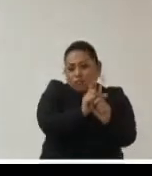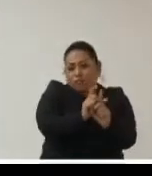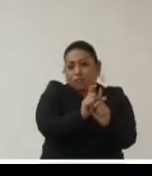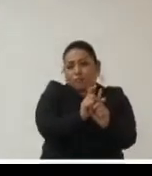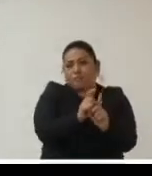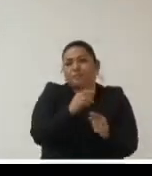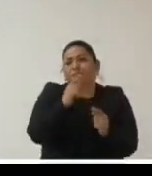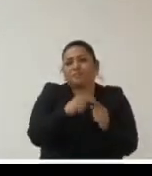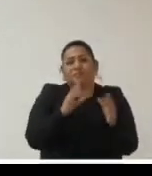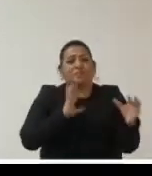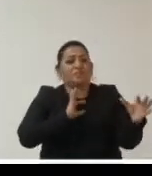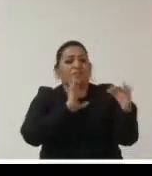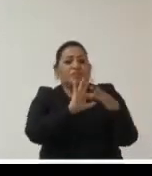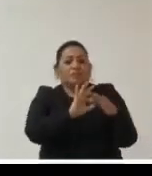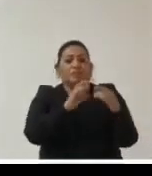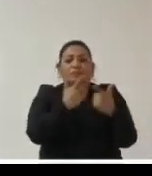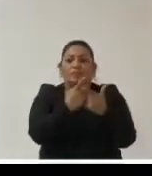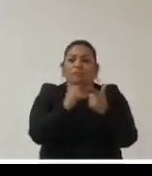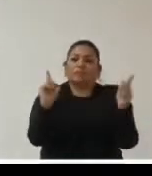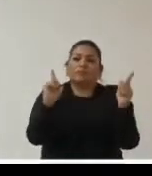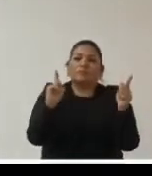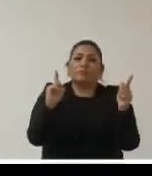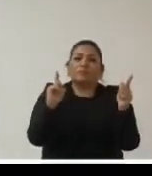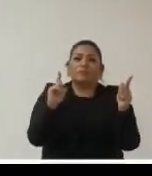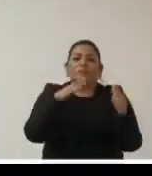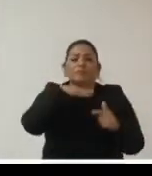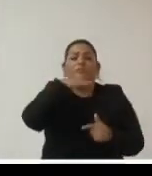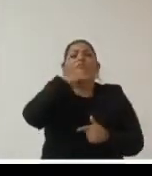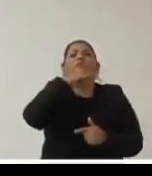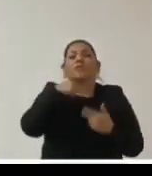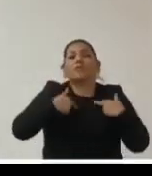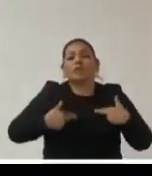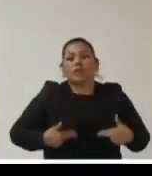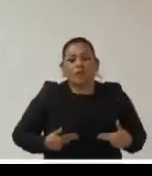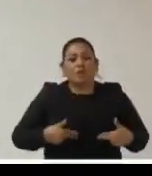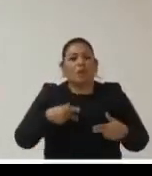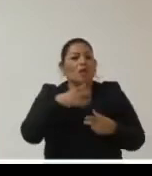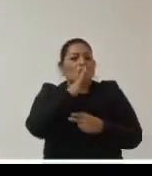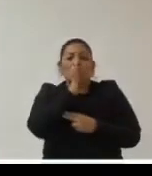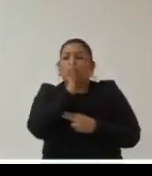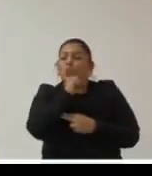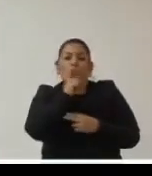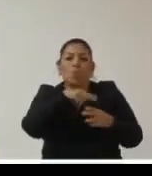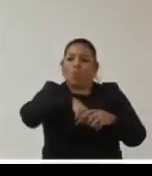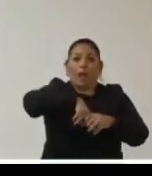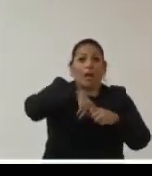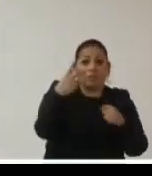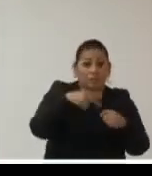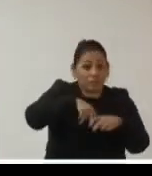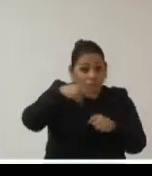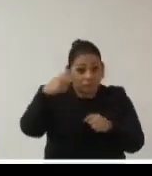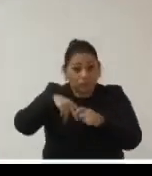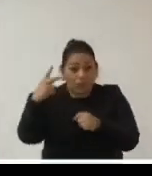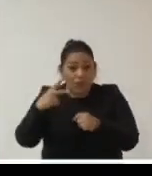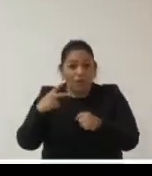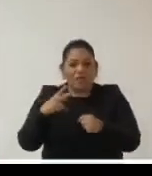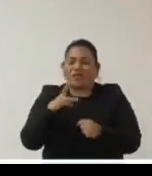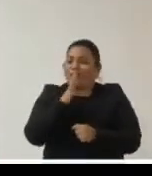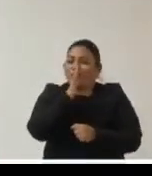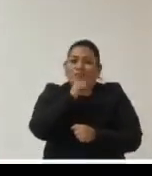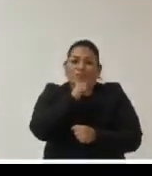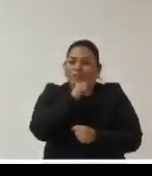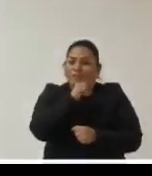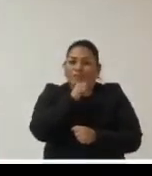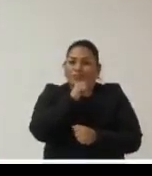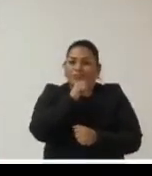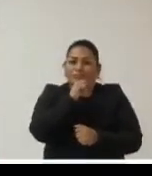datos es inherente a la libertad y a la dignidad humana y no se puede vaciar de contenido en el